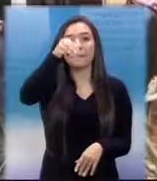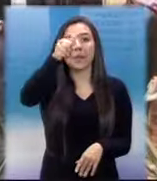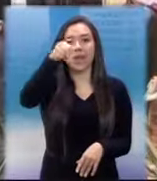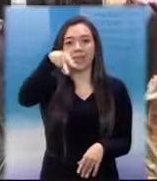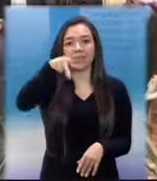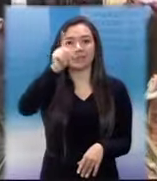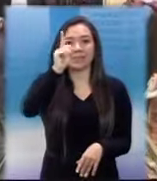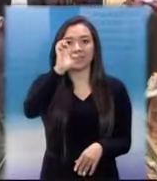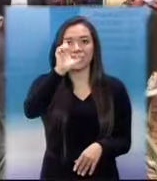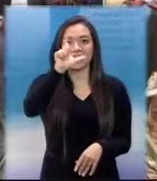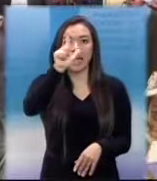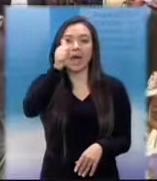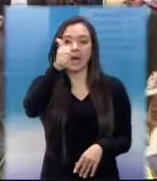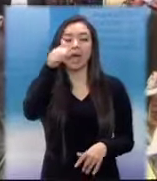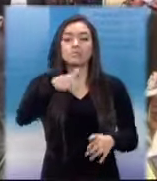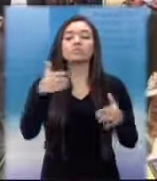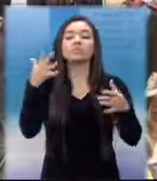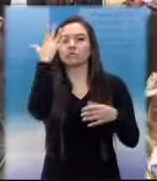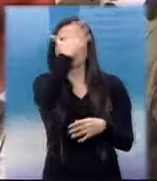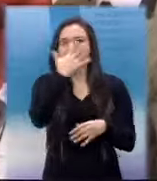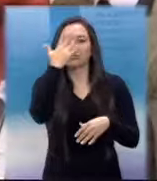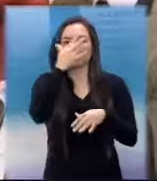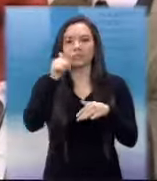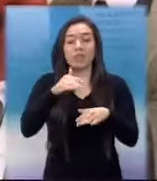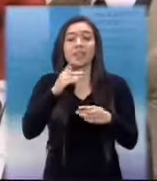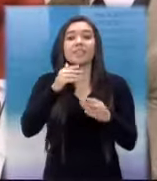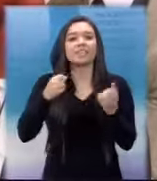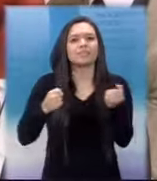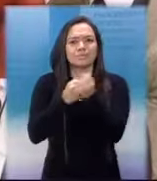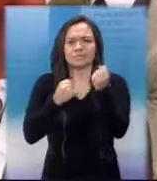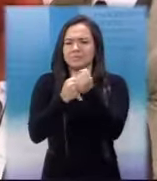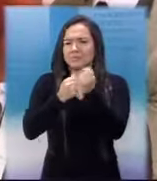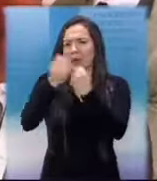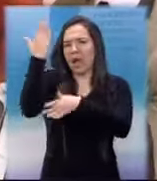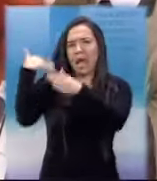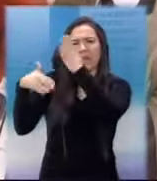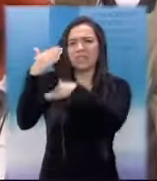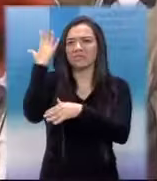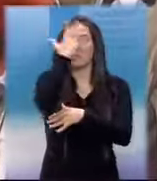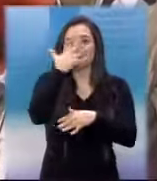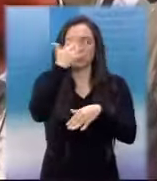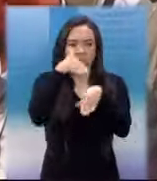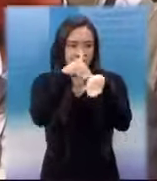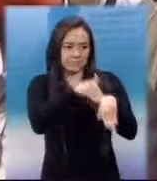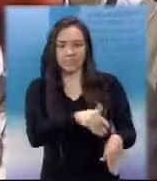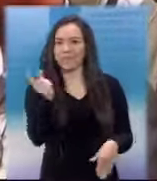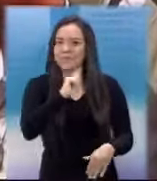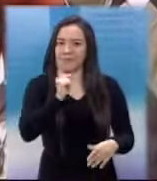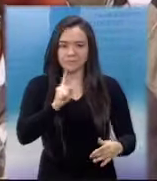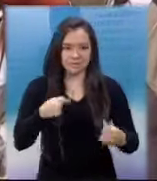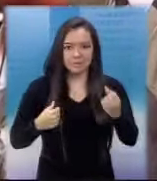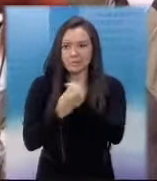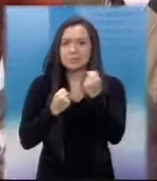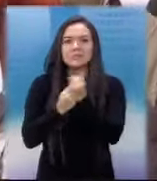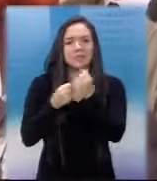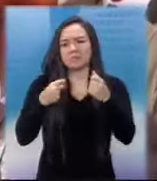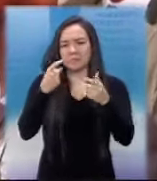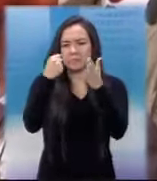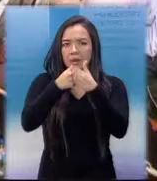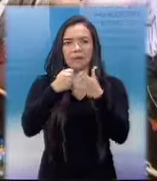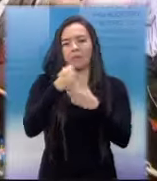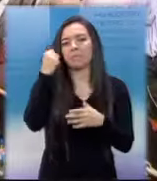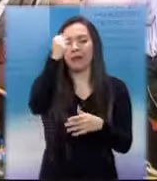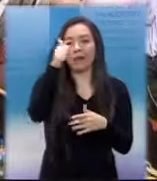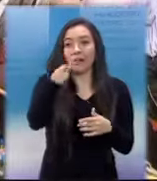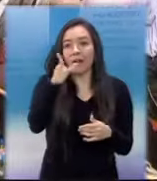desmantelamiento del régimen racista del apartheid durante gran parte de su vida. Las iglesias, sinagogas, mezquitas y